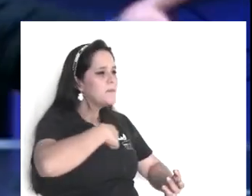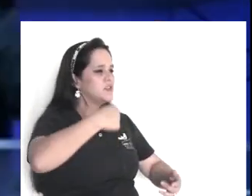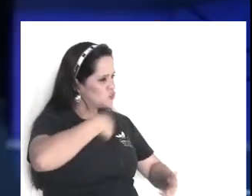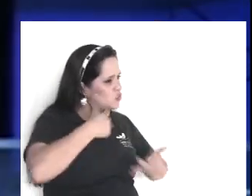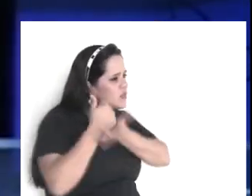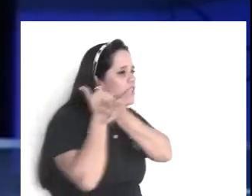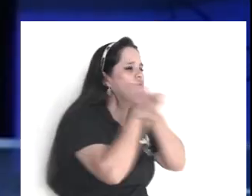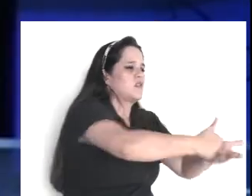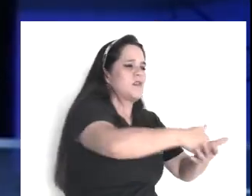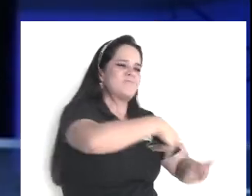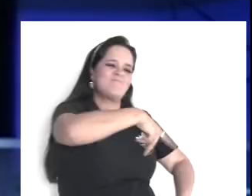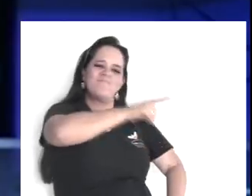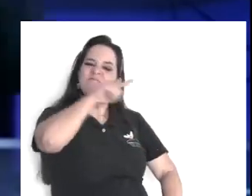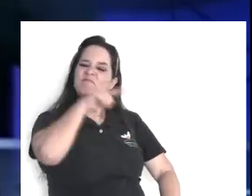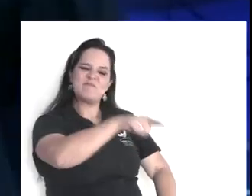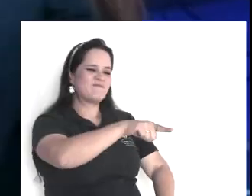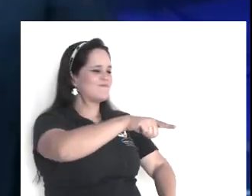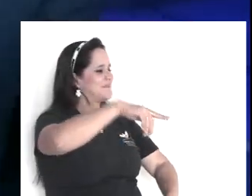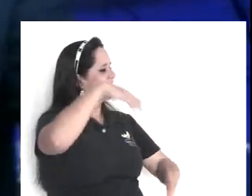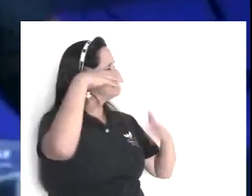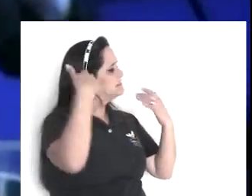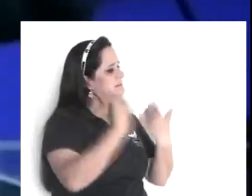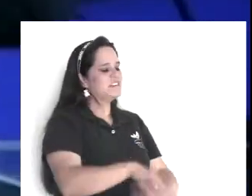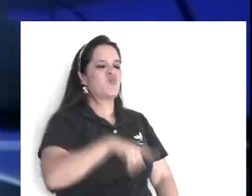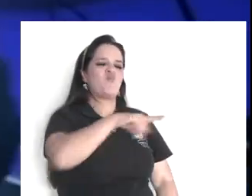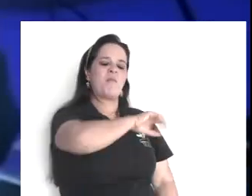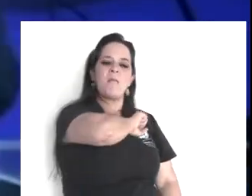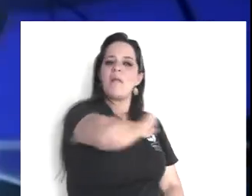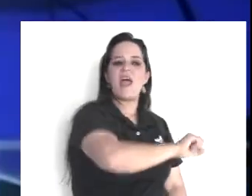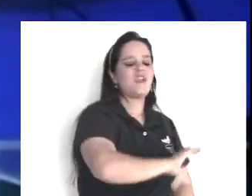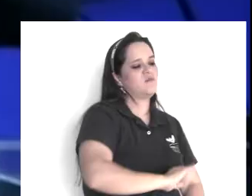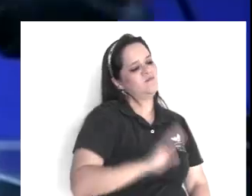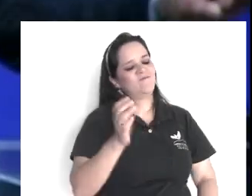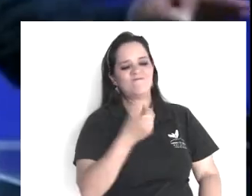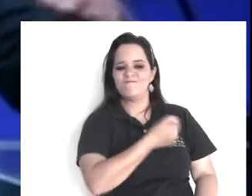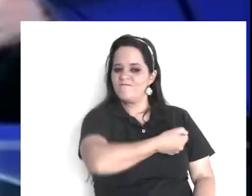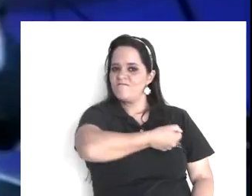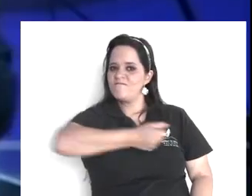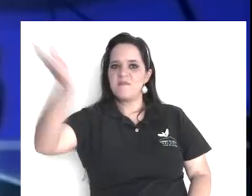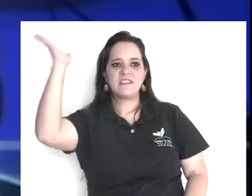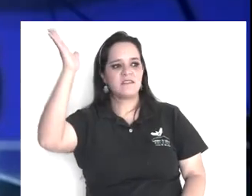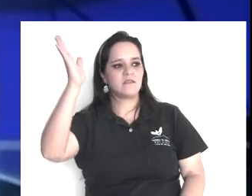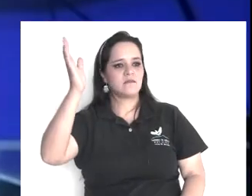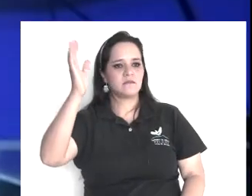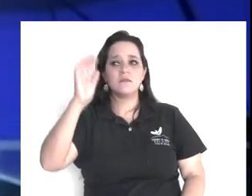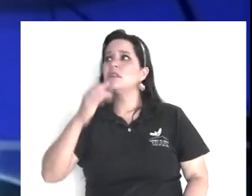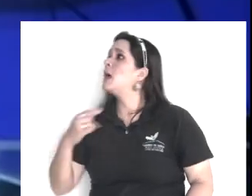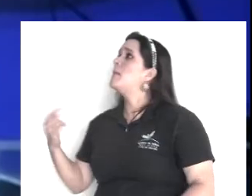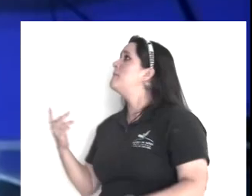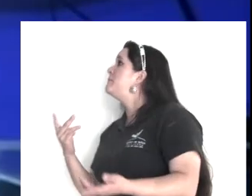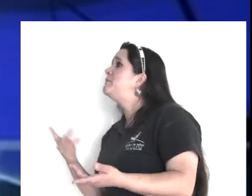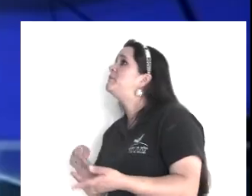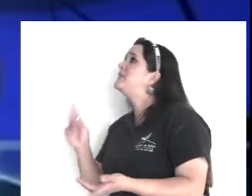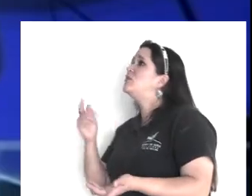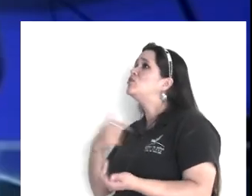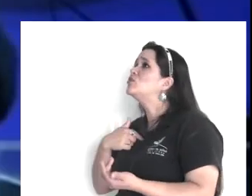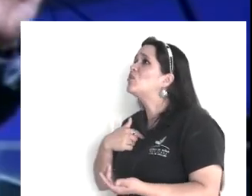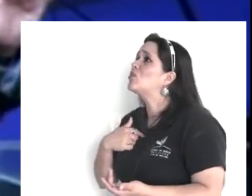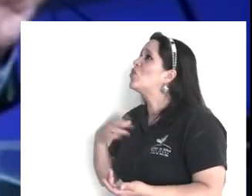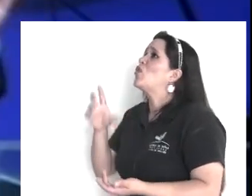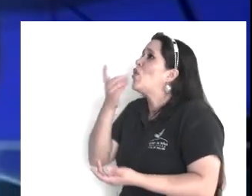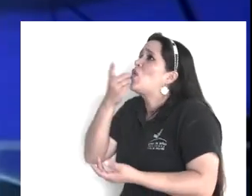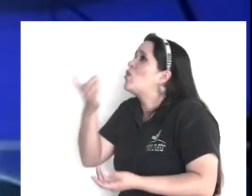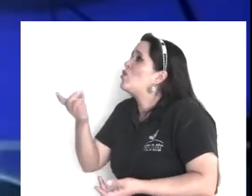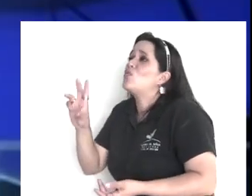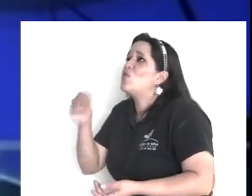aquí tenías un futuro, es más, ya hasta te quería ser mi socio, pero en este momento, estás despedido, pero quiere, pero a ver, quién le dijo, no,